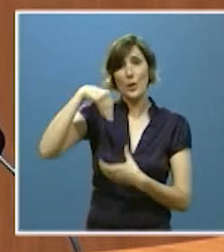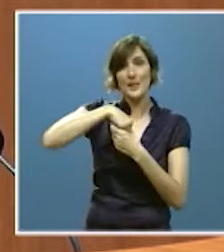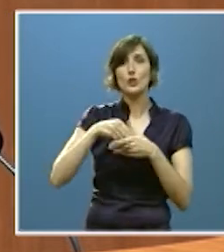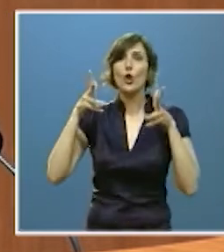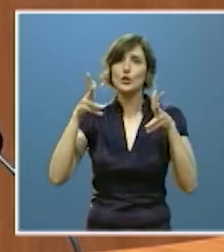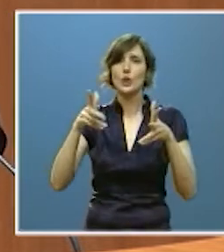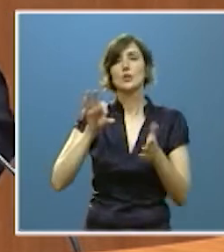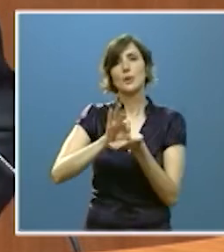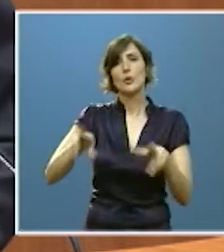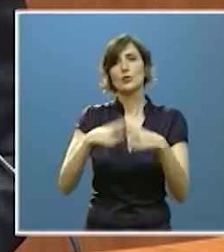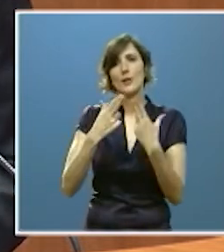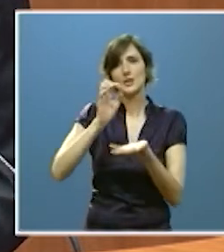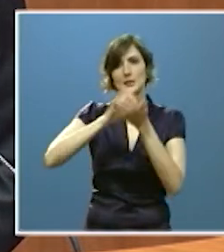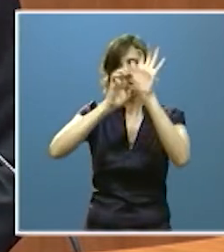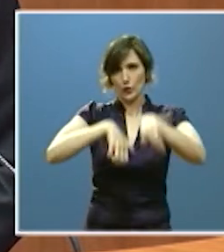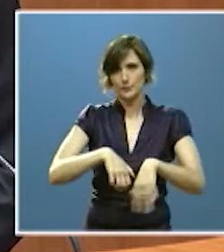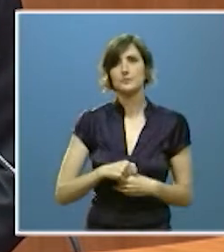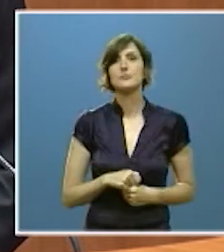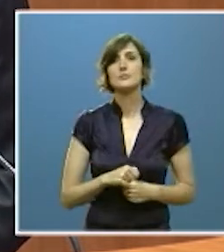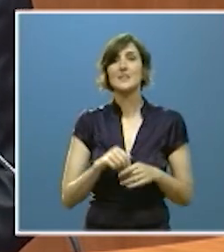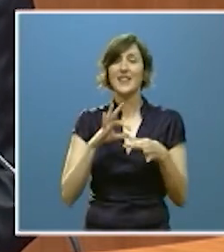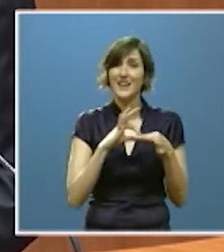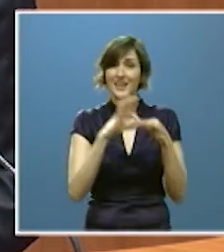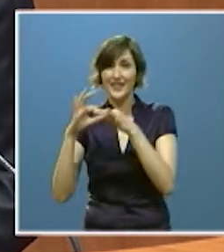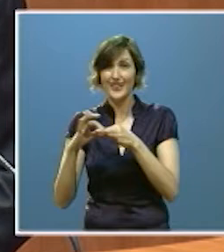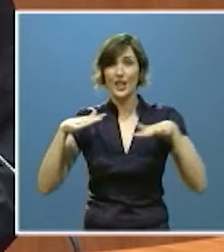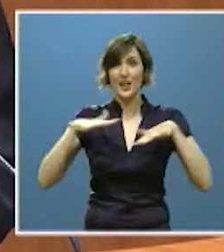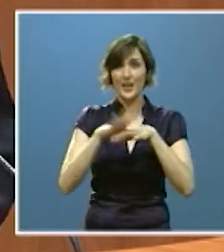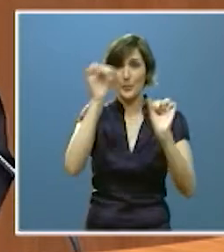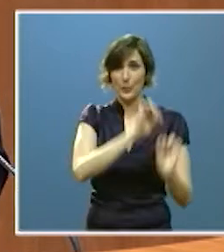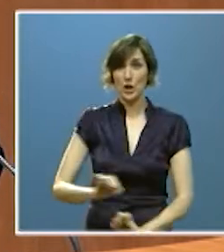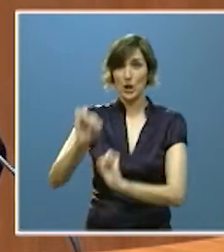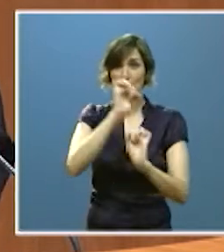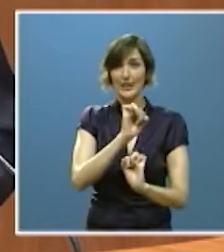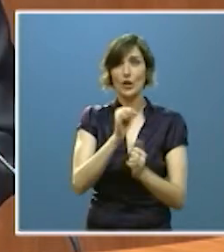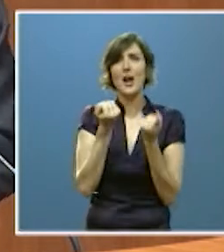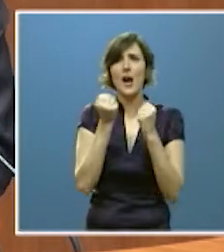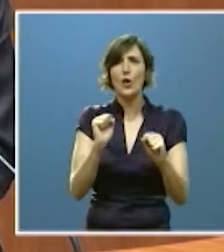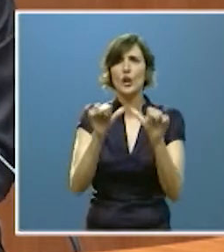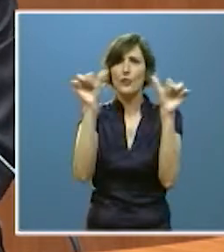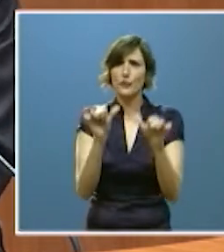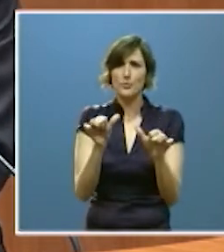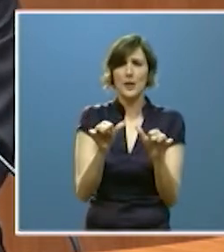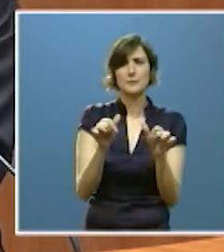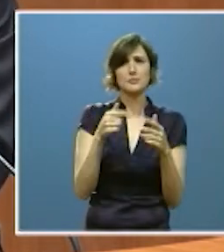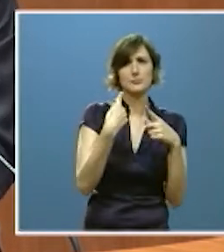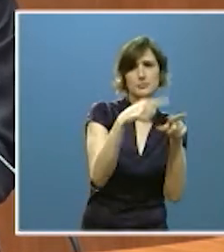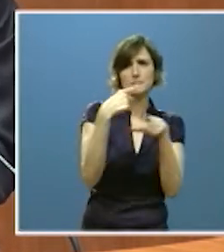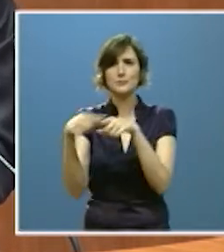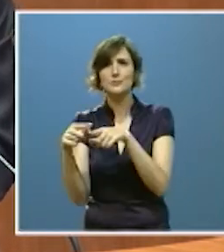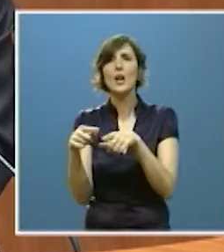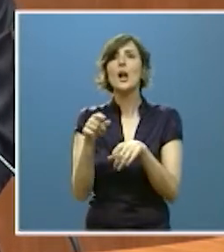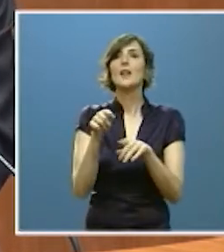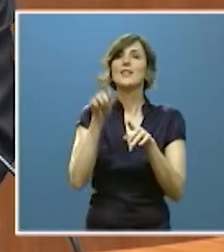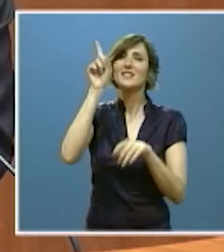y León en estrecha conexión con la red de protección aunque de muy distinta forma en uno y otro caso se sitúan